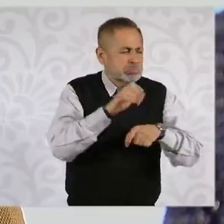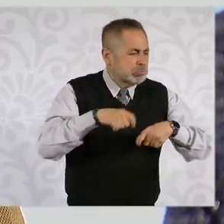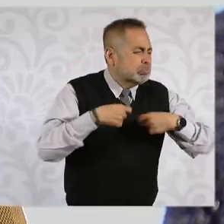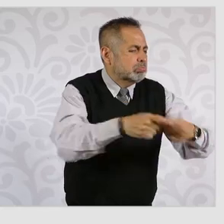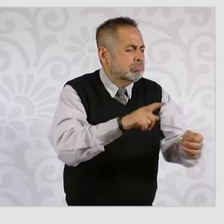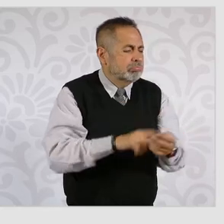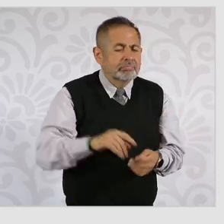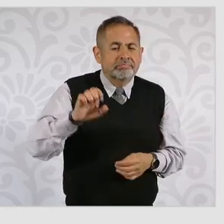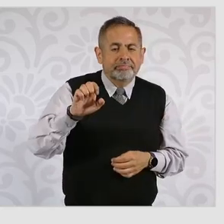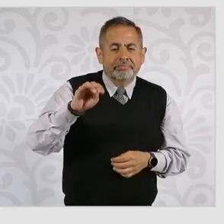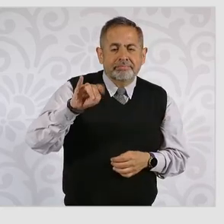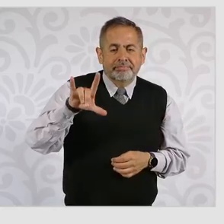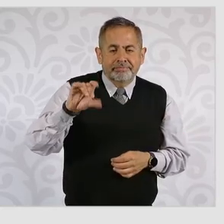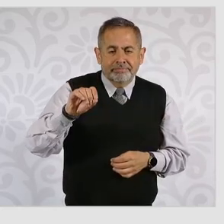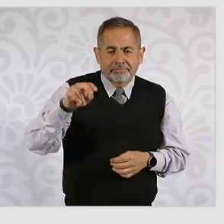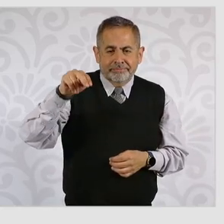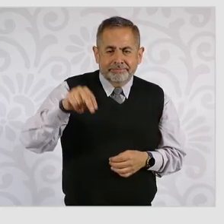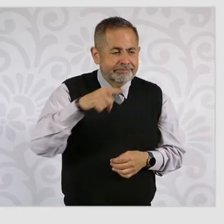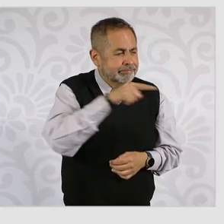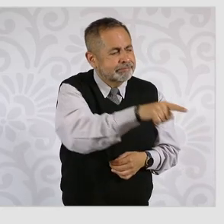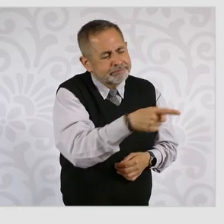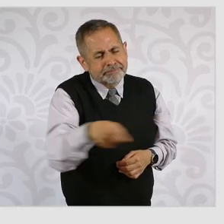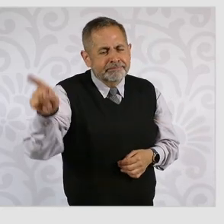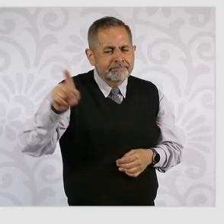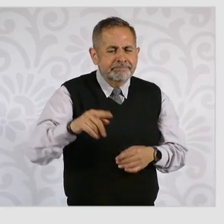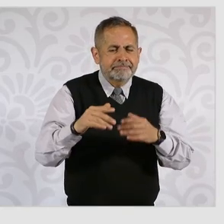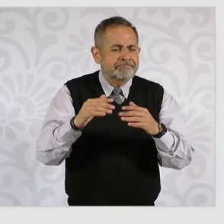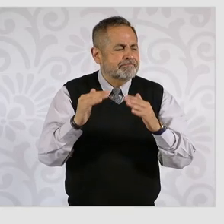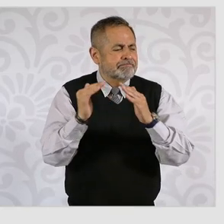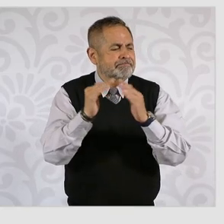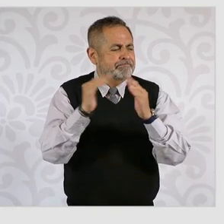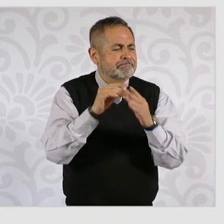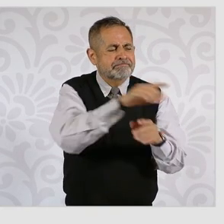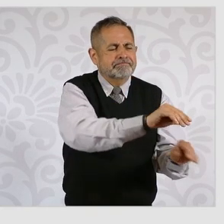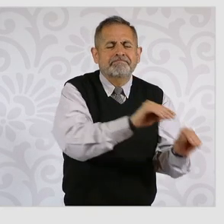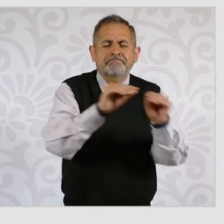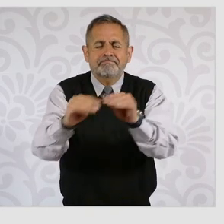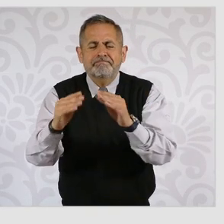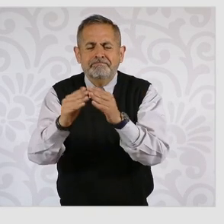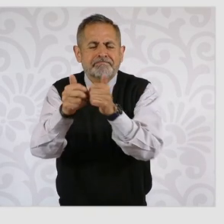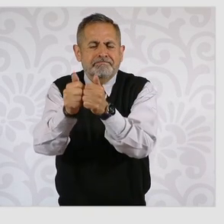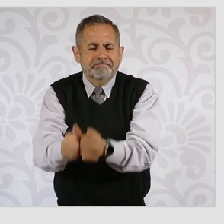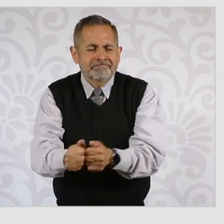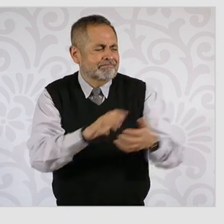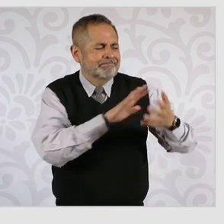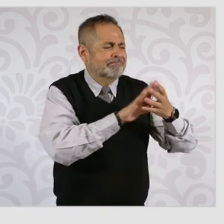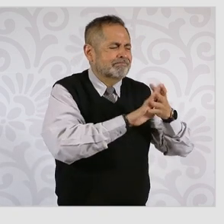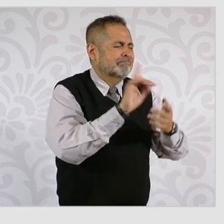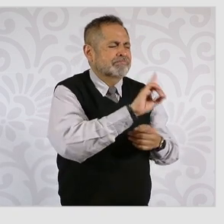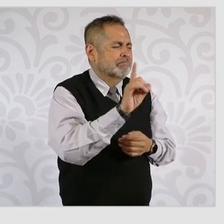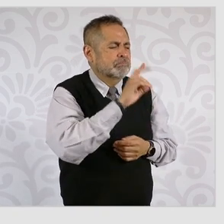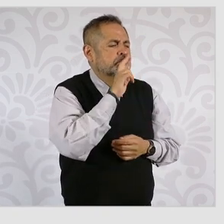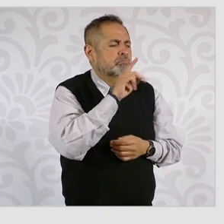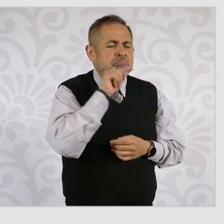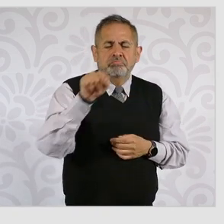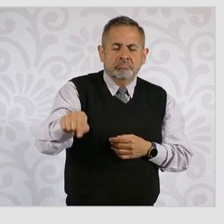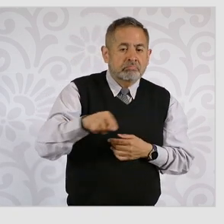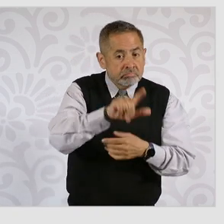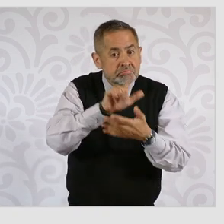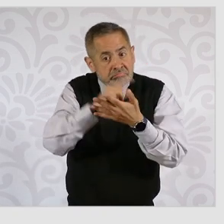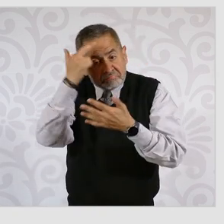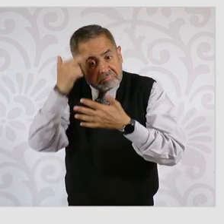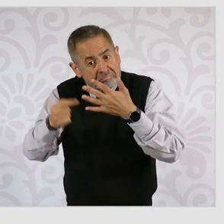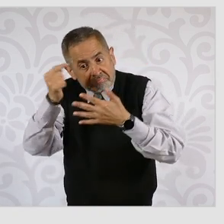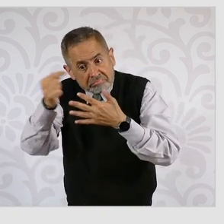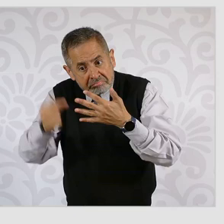N. para mandarlo a su domicilio, a pesar de todos los delitos.